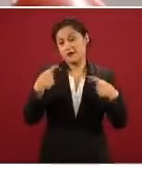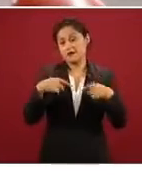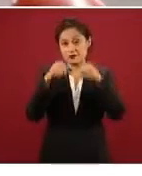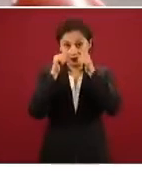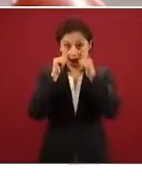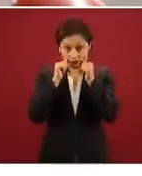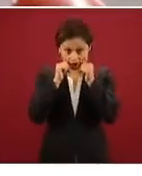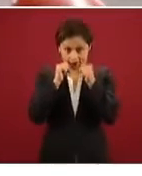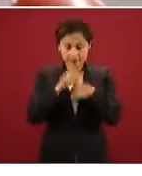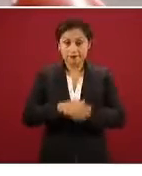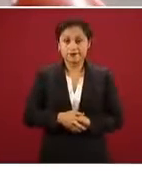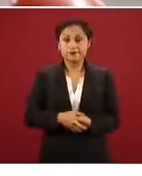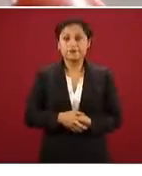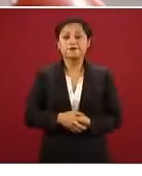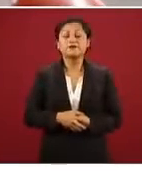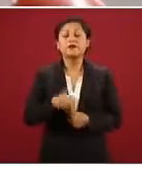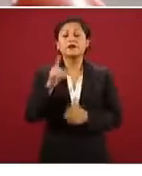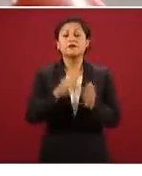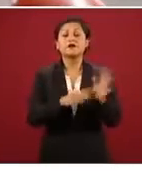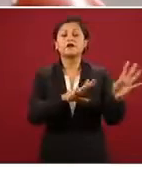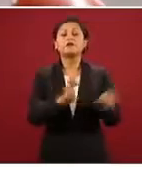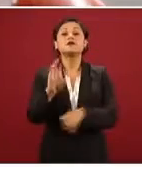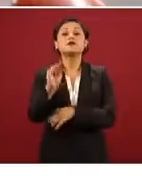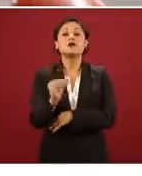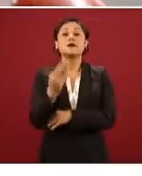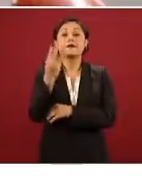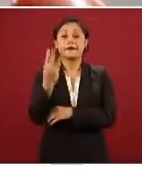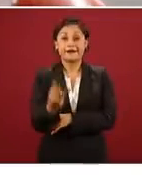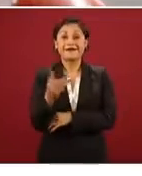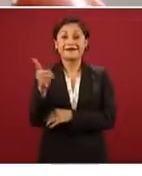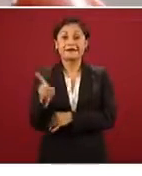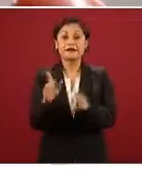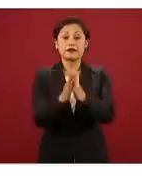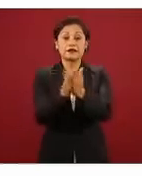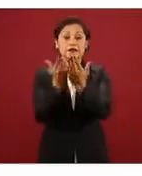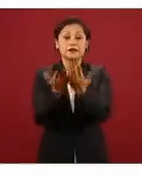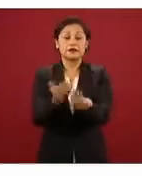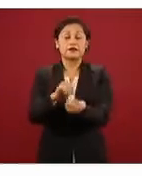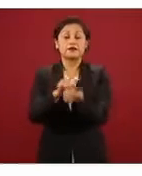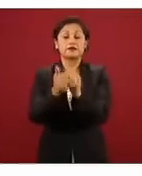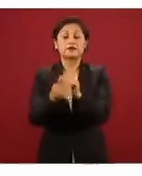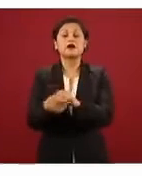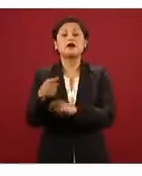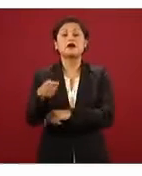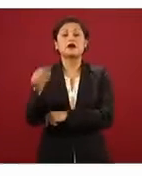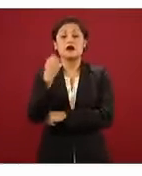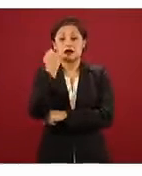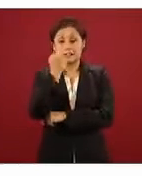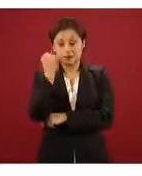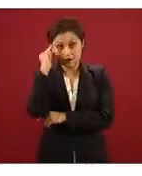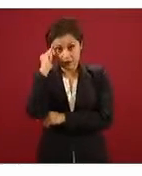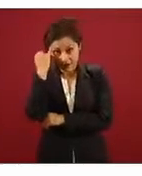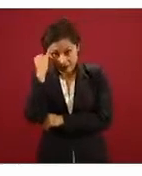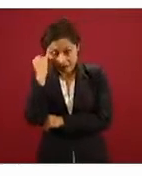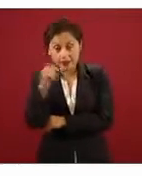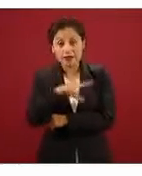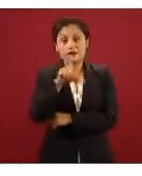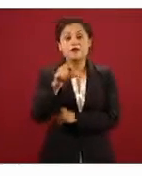1993 los materiales en lenguas indígenas, en 1997